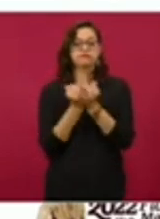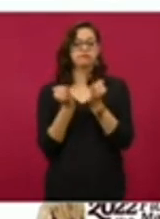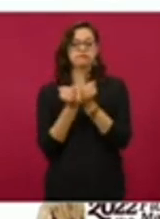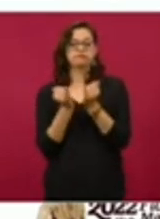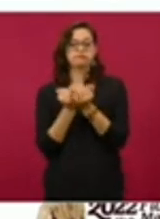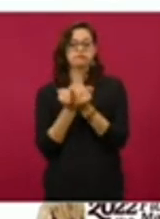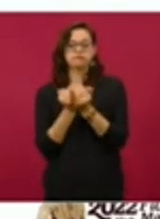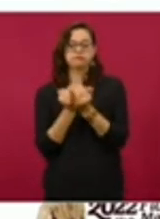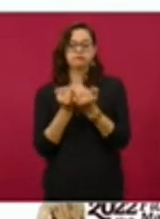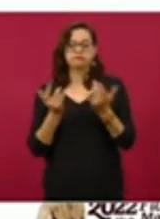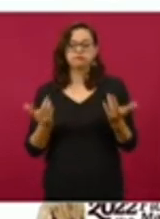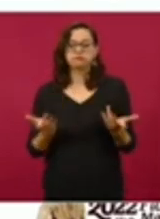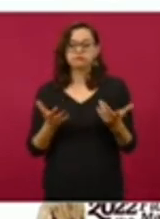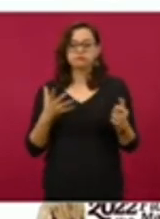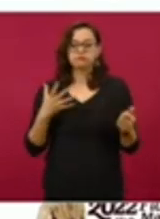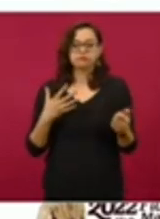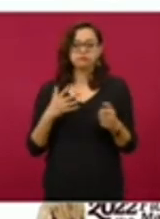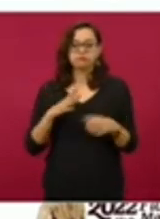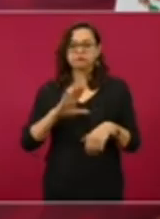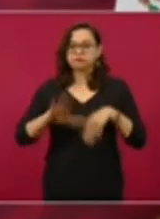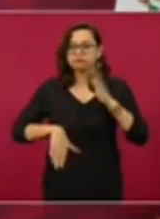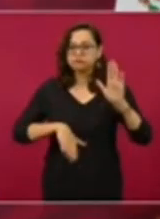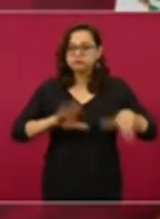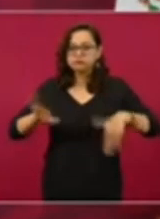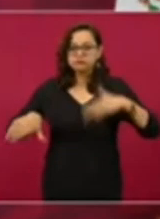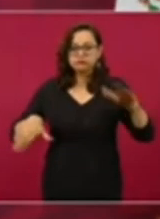hay un incremento